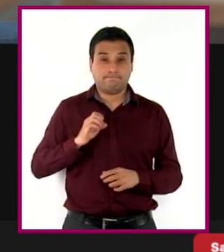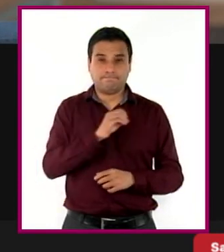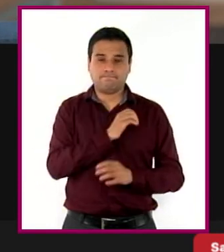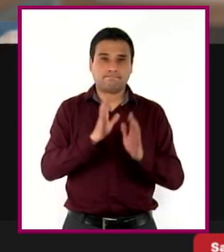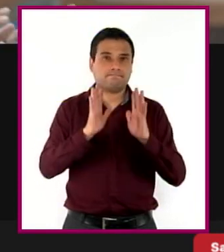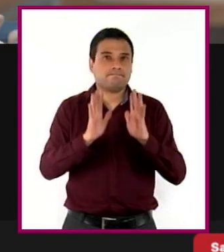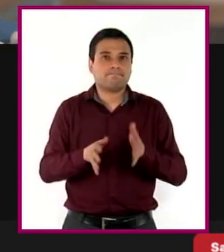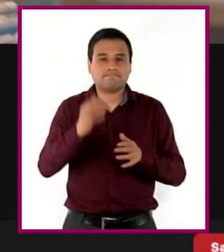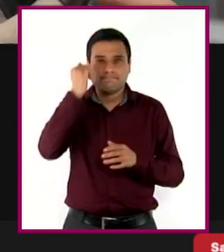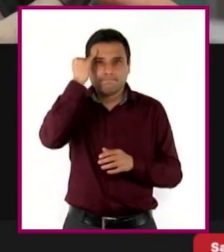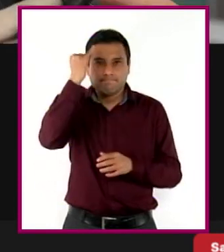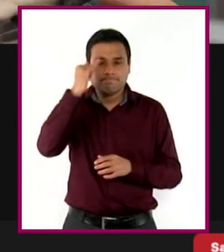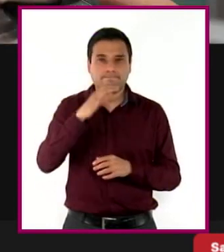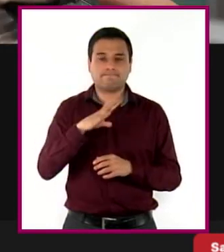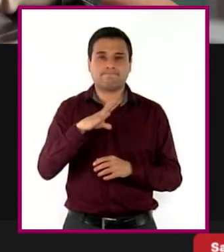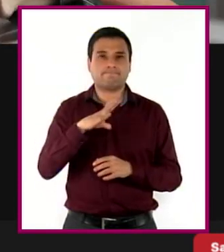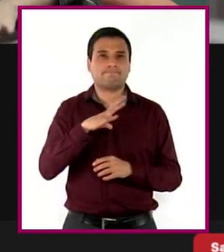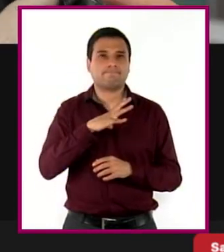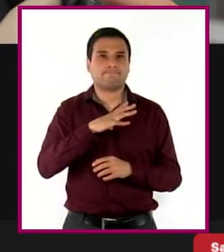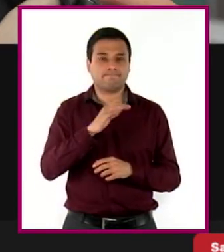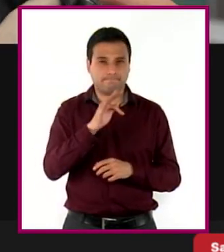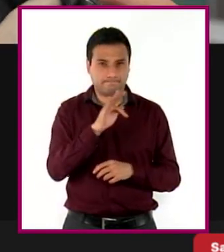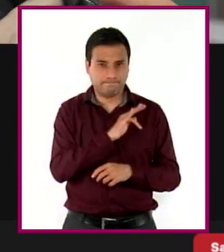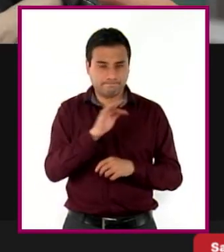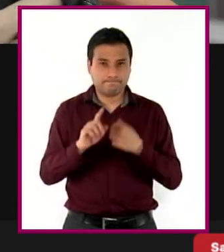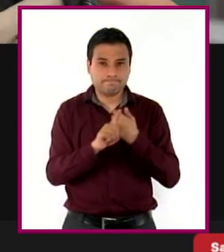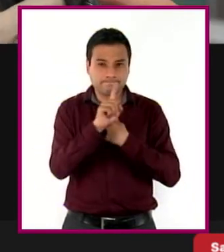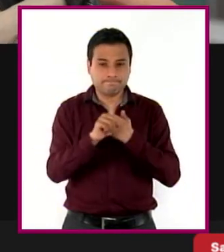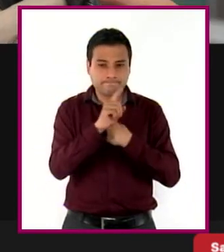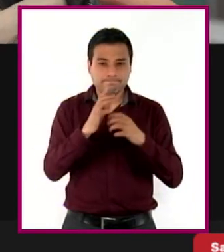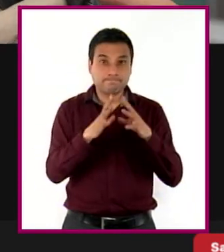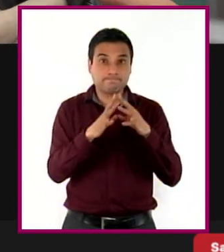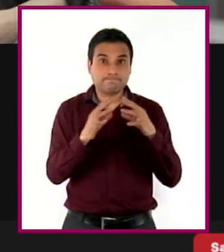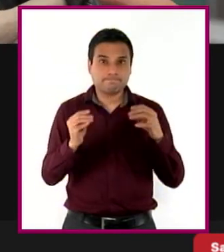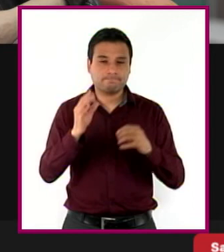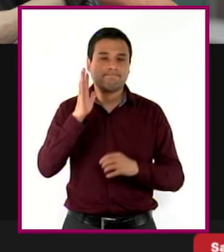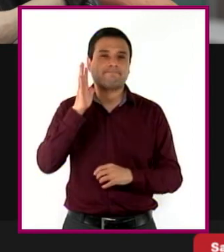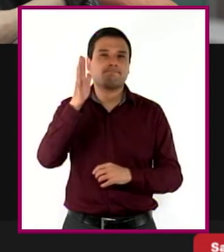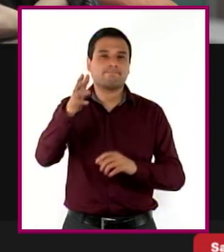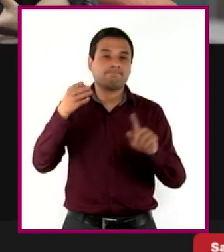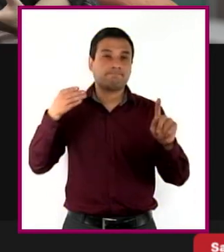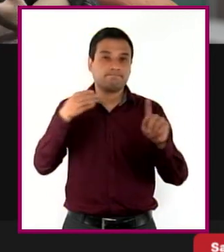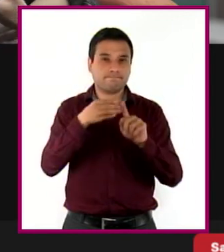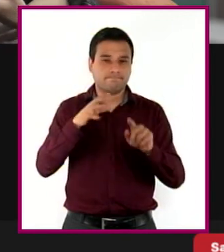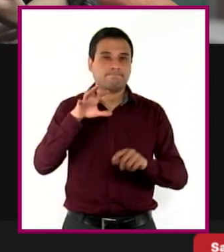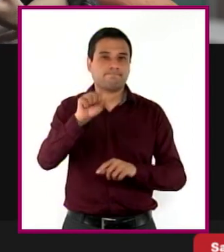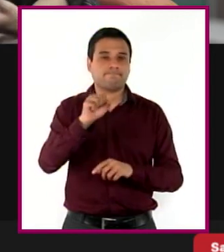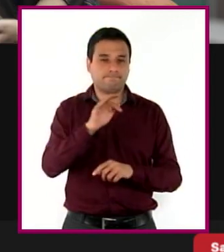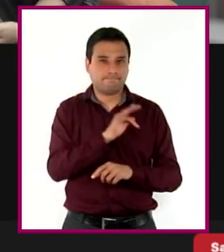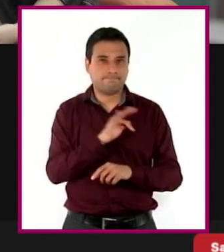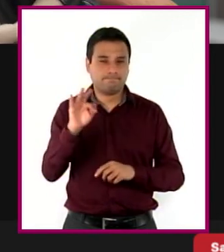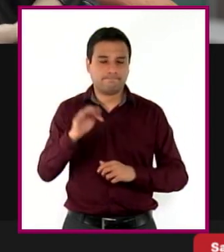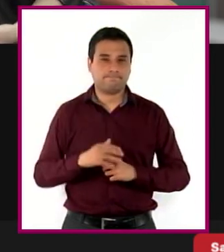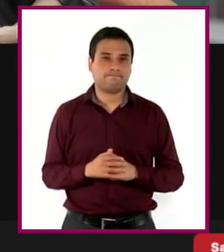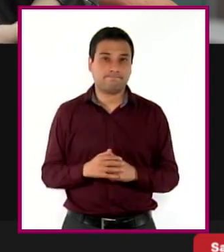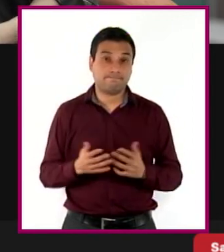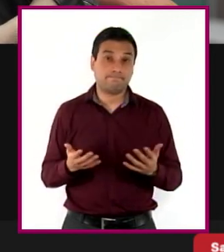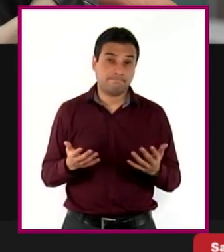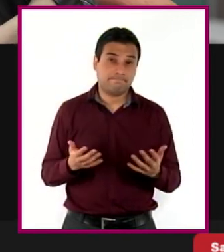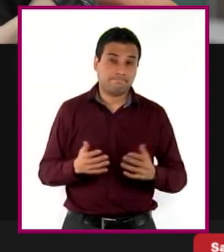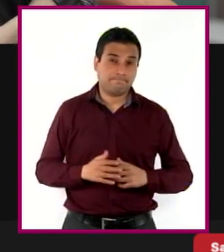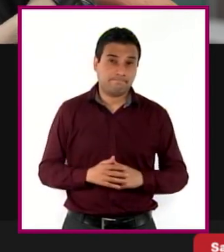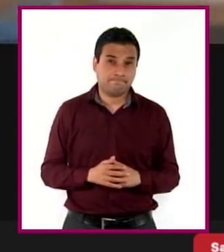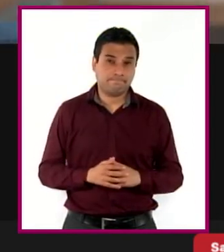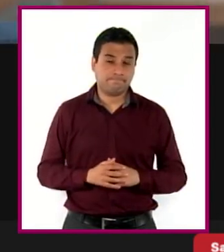solución para su situación que le permitirá alcanzar sus objetivos a corto y largo plazo, de manera congruente